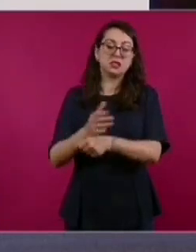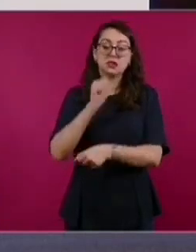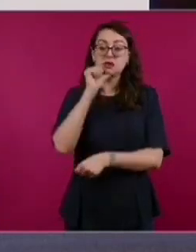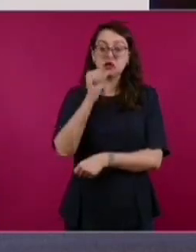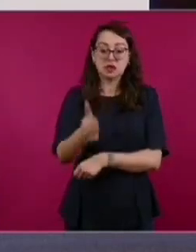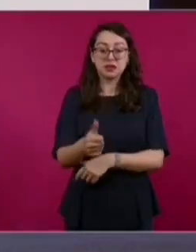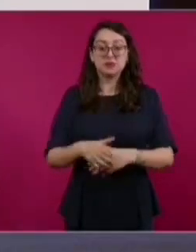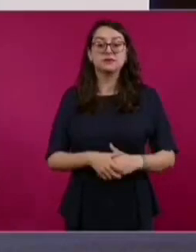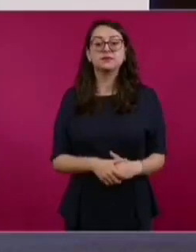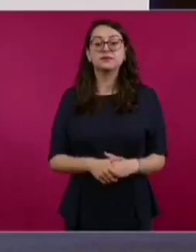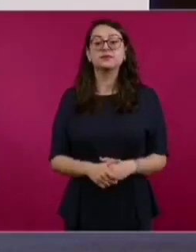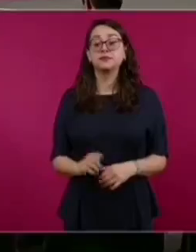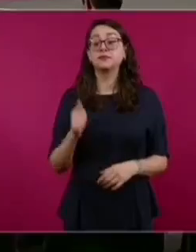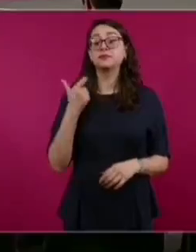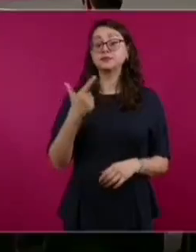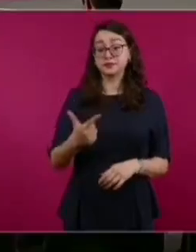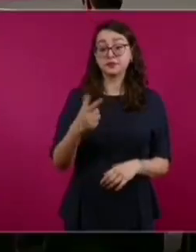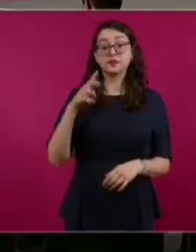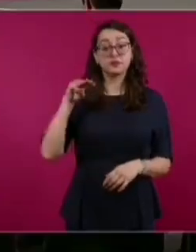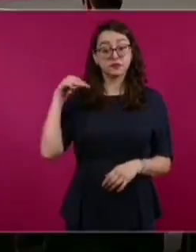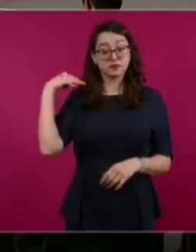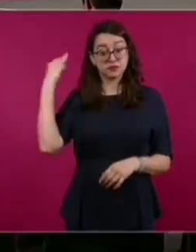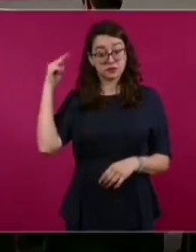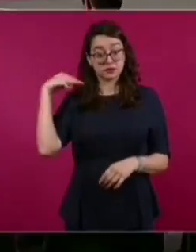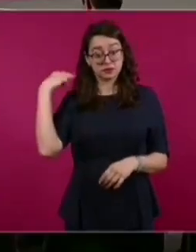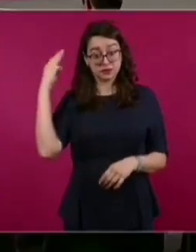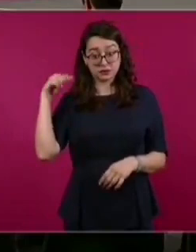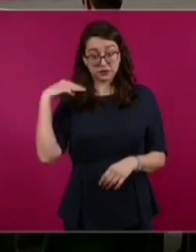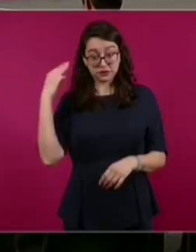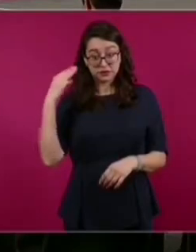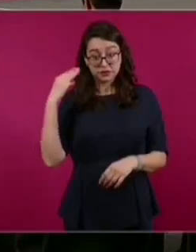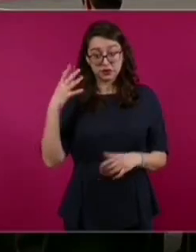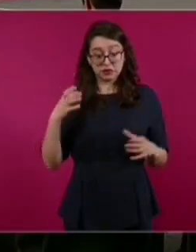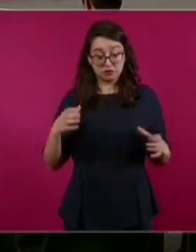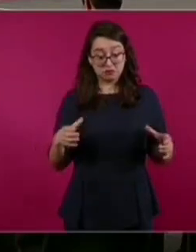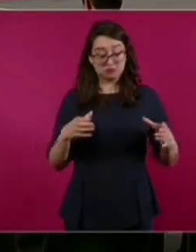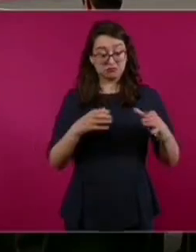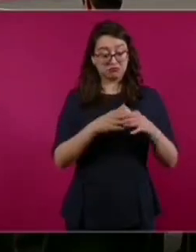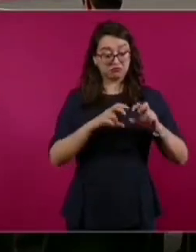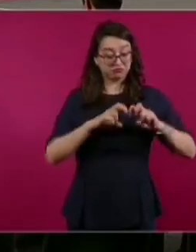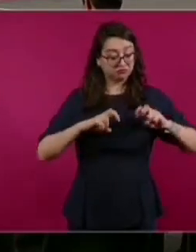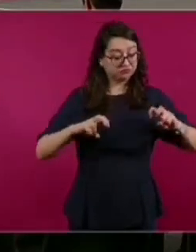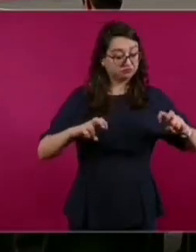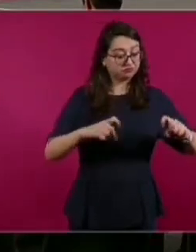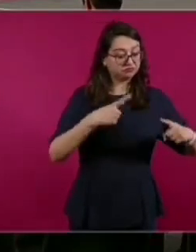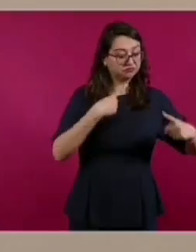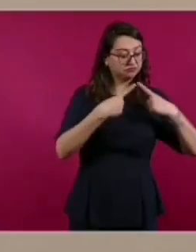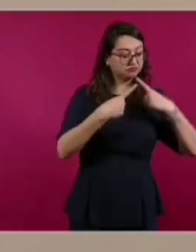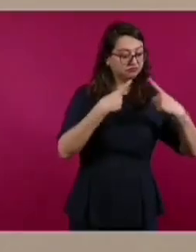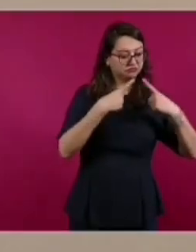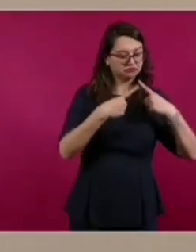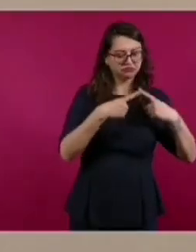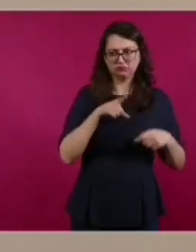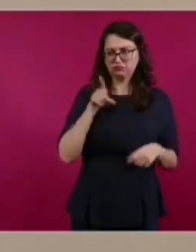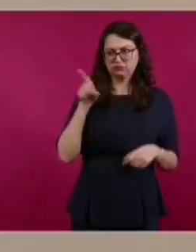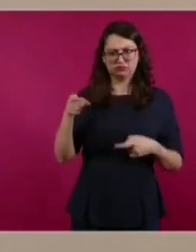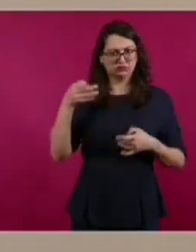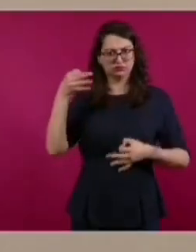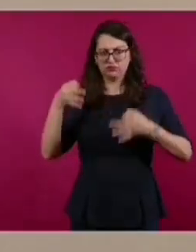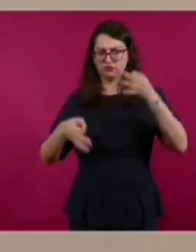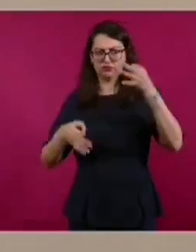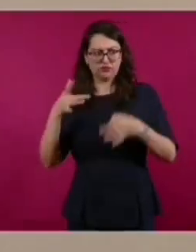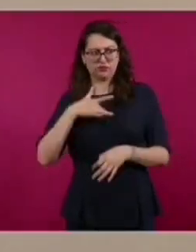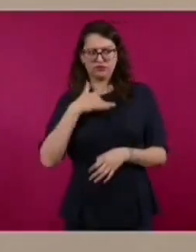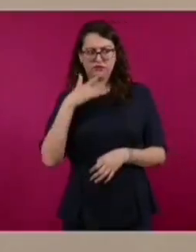7 de marzo del presente año y en cumplimiento de lo ordenado por el colegiado, el juez de control dio trámite a la